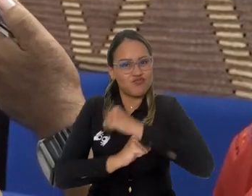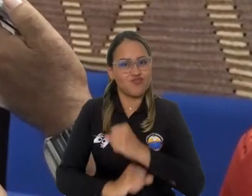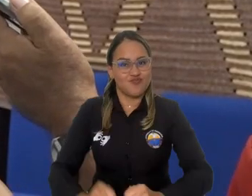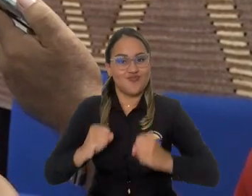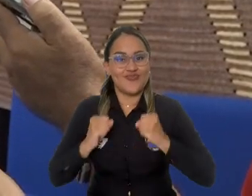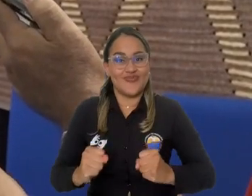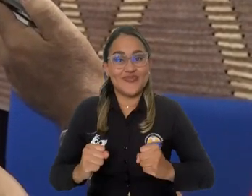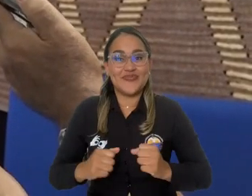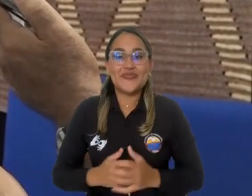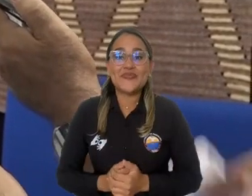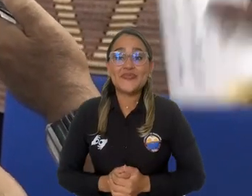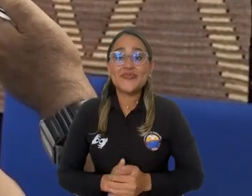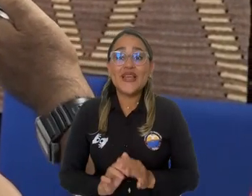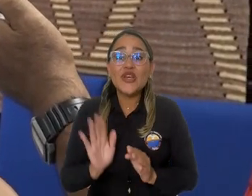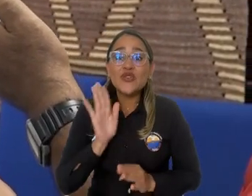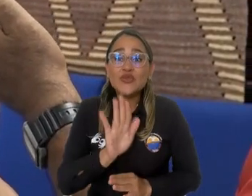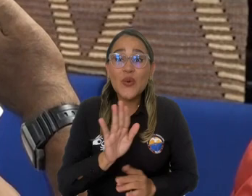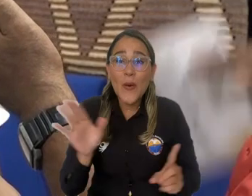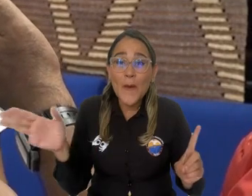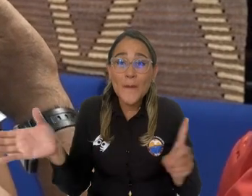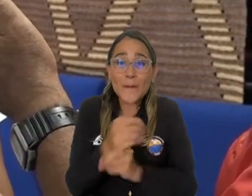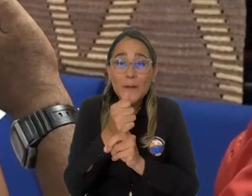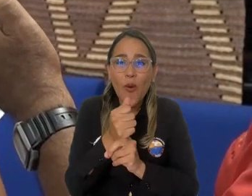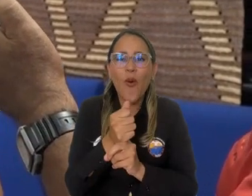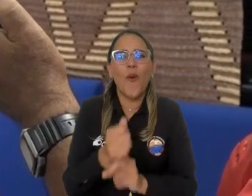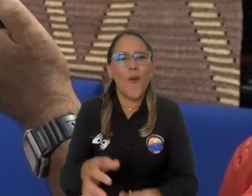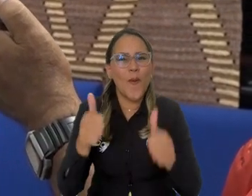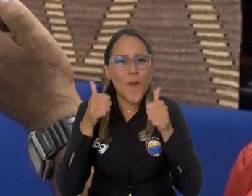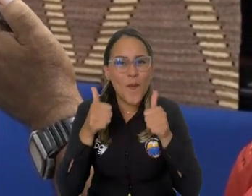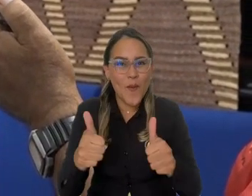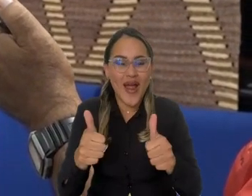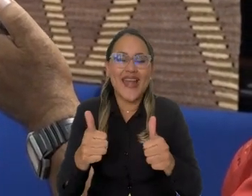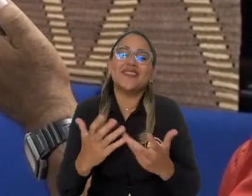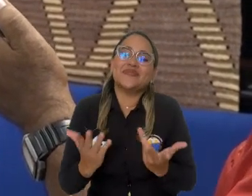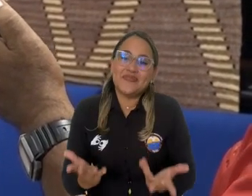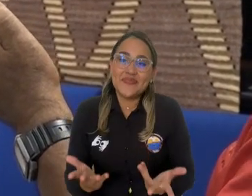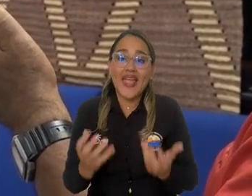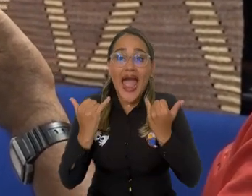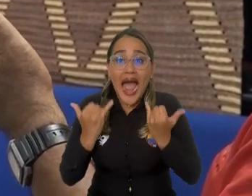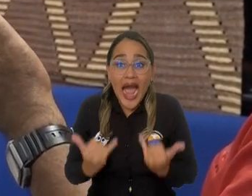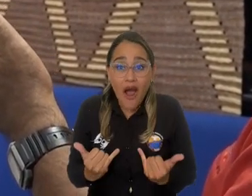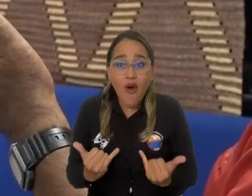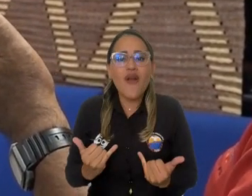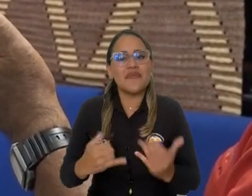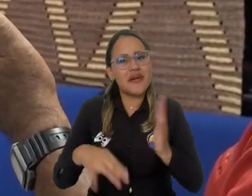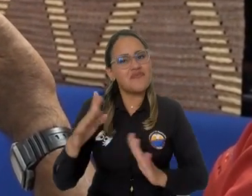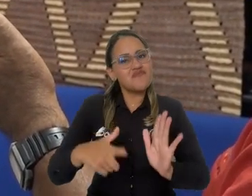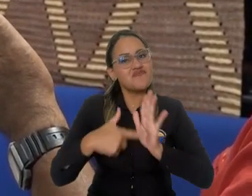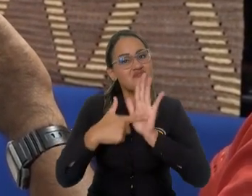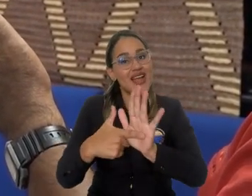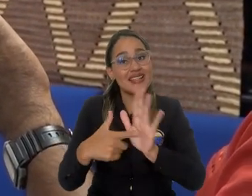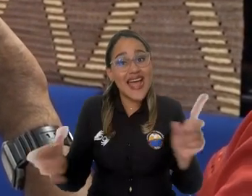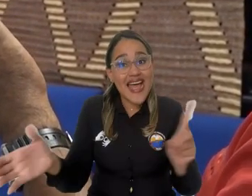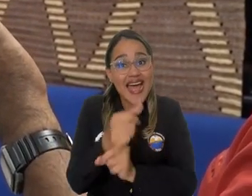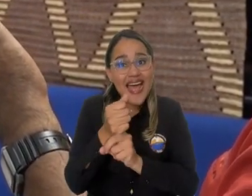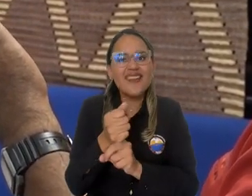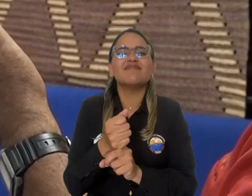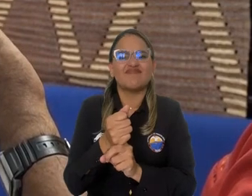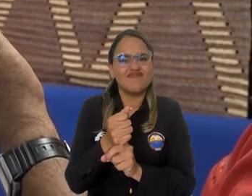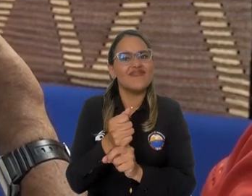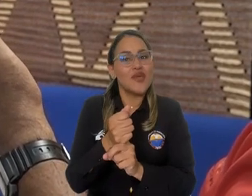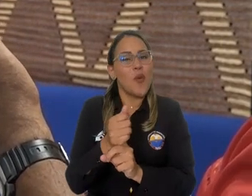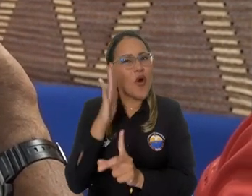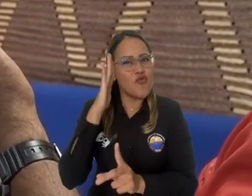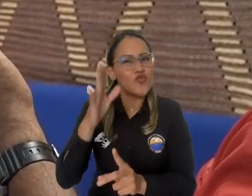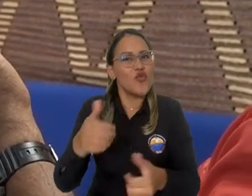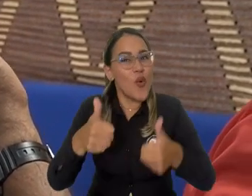Ese que es un logro que, en algunos casos, yo siempre digo, a veces hay logros de la universidad que aquí pasan desapercibidos, pero afuera tienen una trascendencia enorme, pues nos va a dar la posibilidad de que